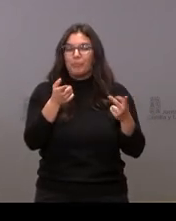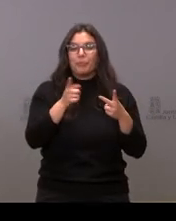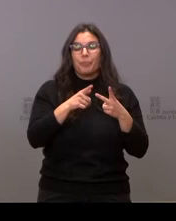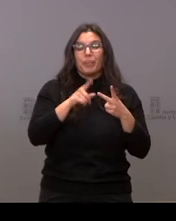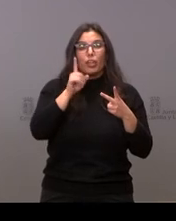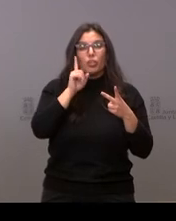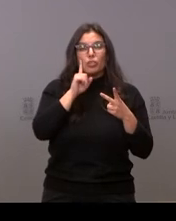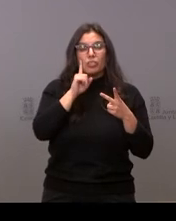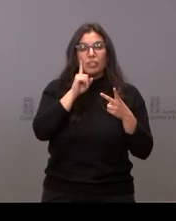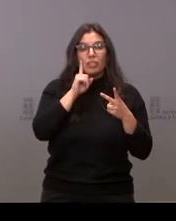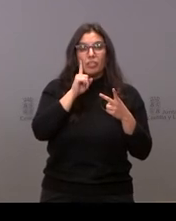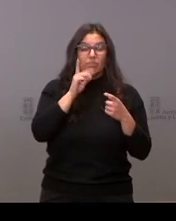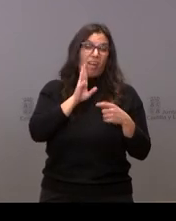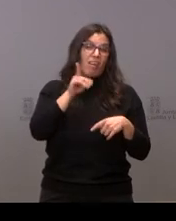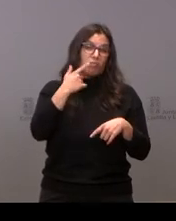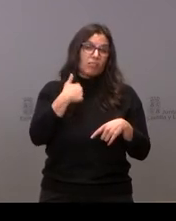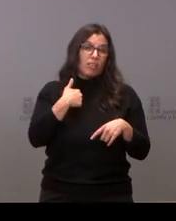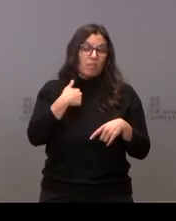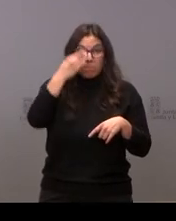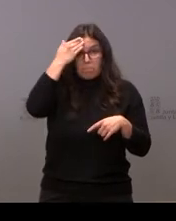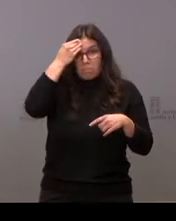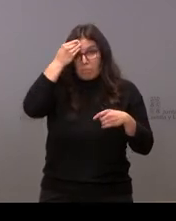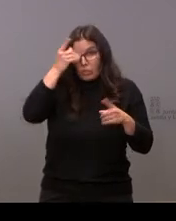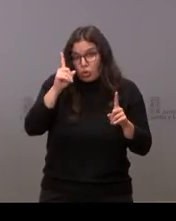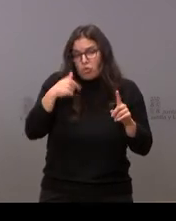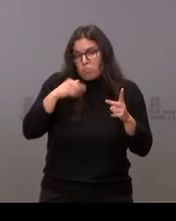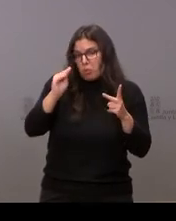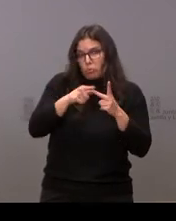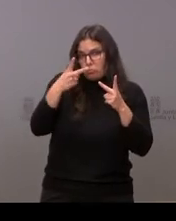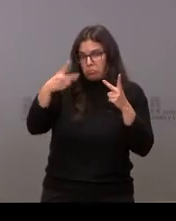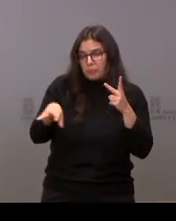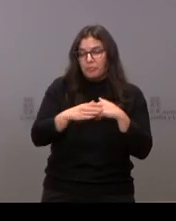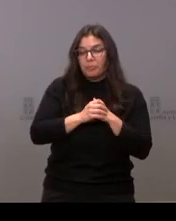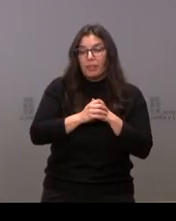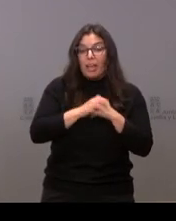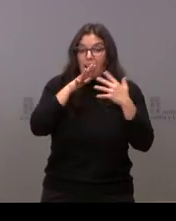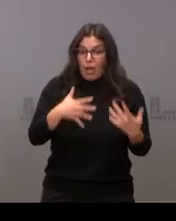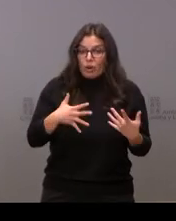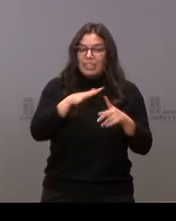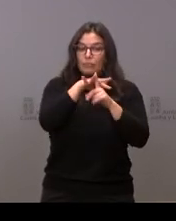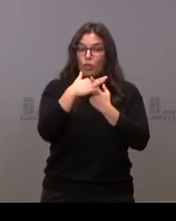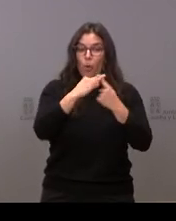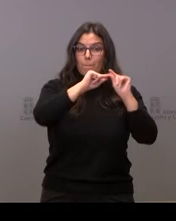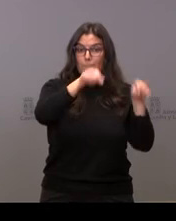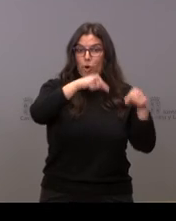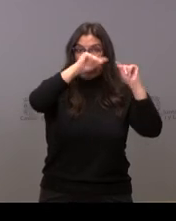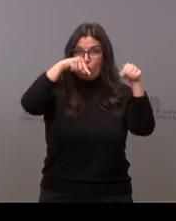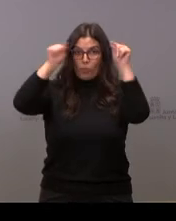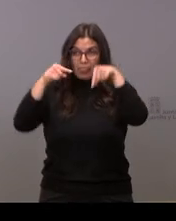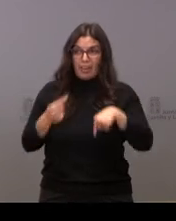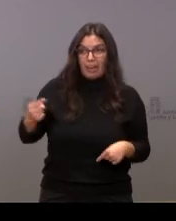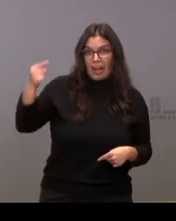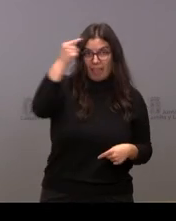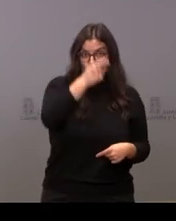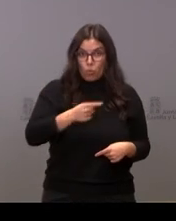por lo que ha dicho supongo que no, pero se lo voy a preguntar. Ahora mismo, con la situación que tienen las provincias, ¿en cuál